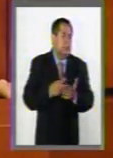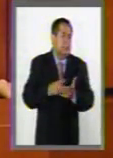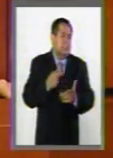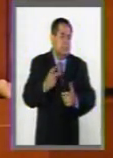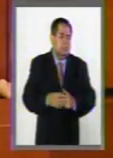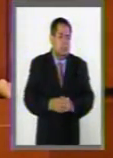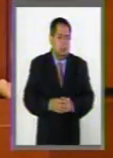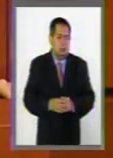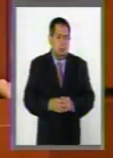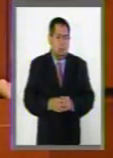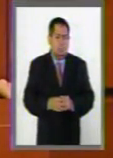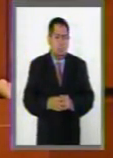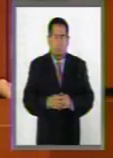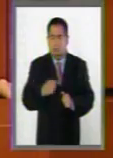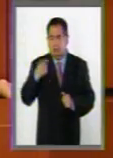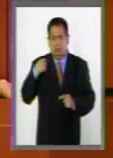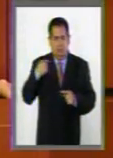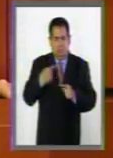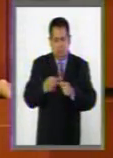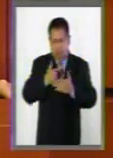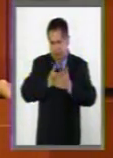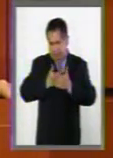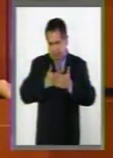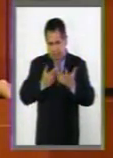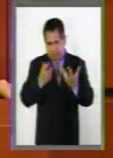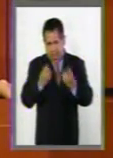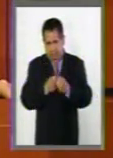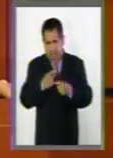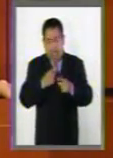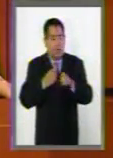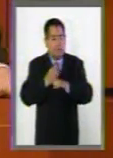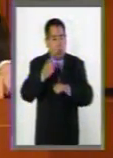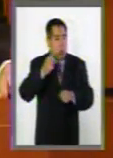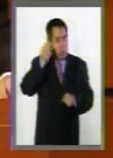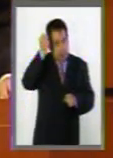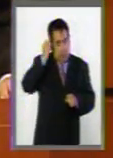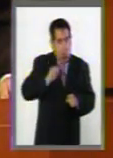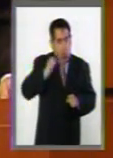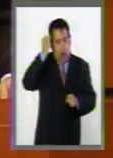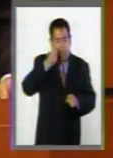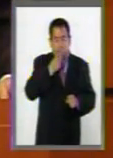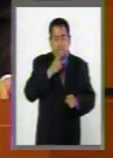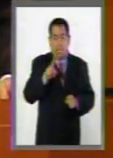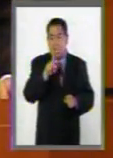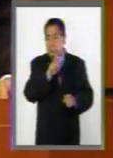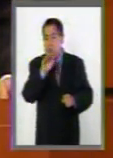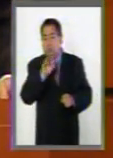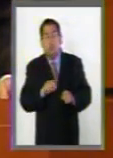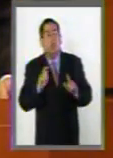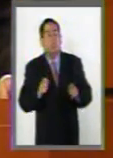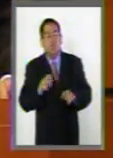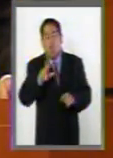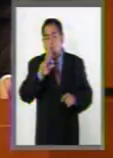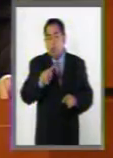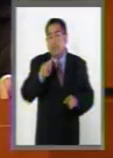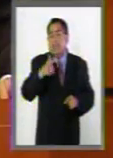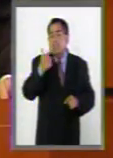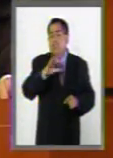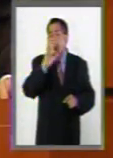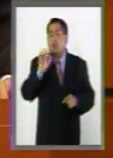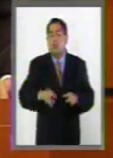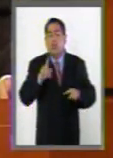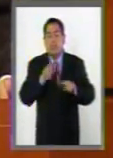En las últimas cifras, al menos en el estado de Sinaloa, se decía que del 100% al 87% eran cometidos